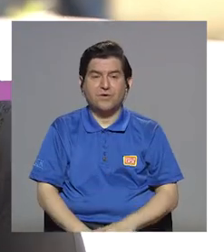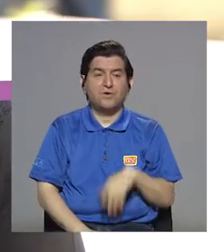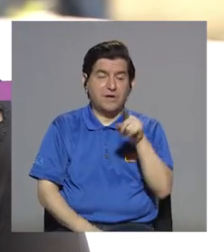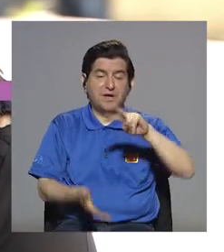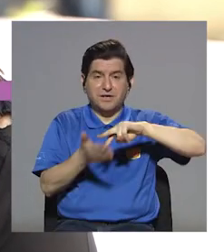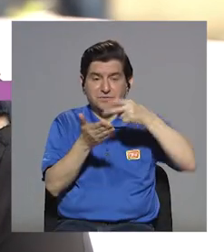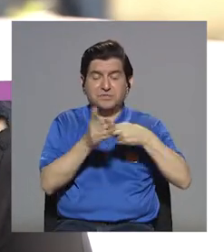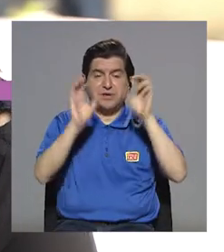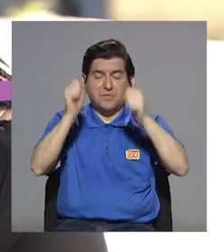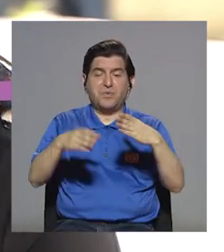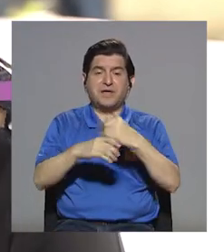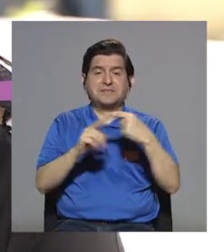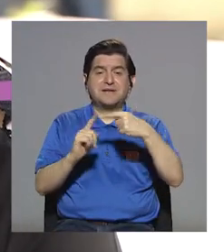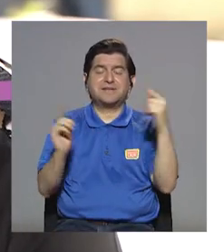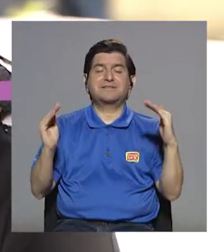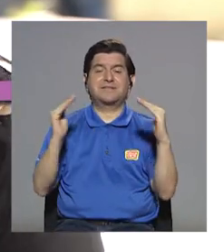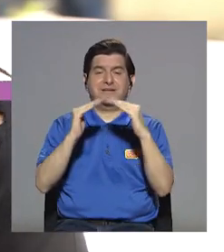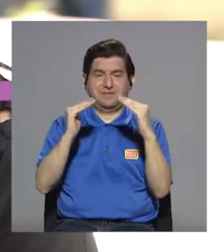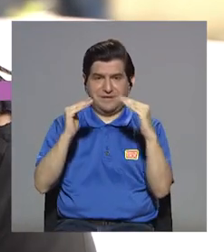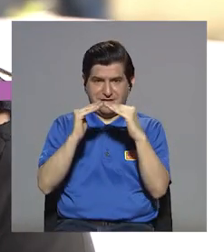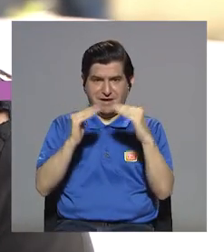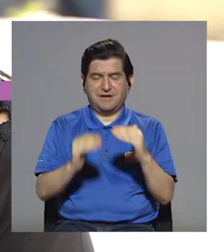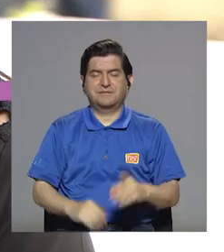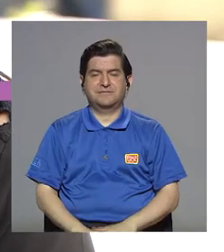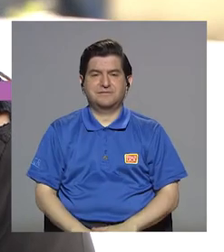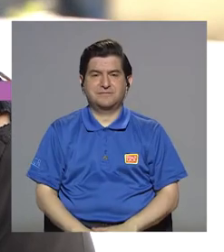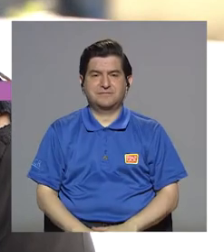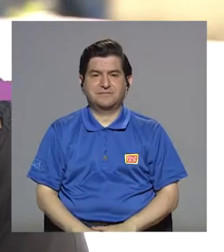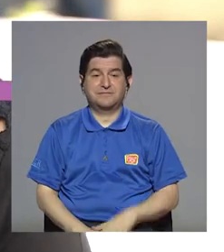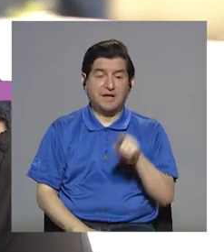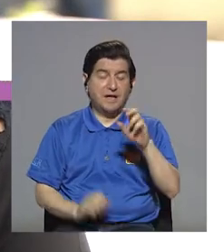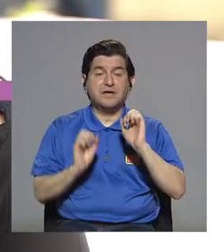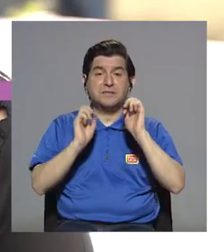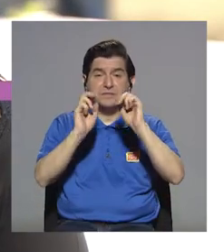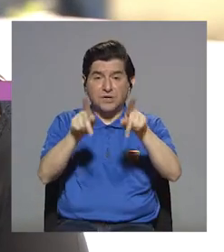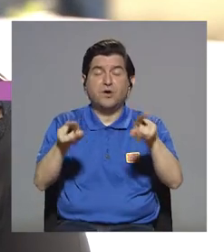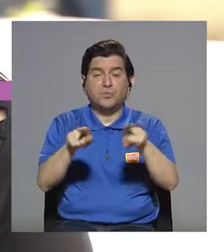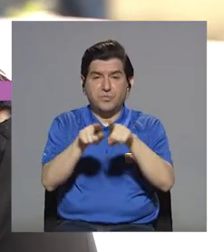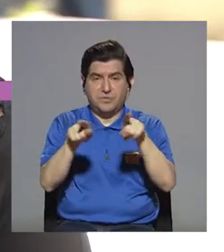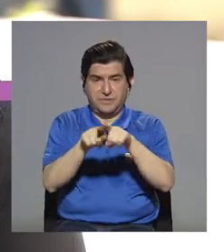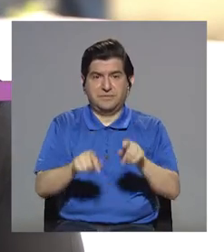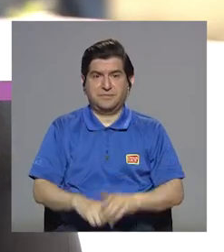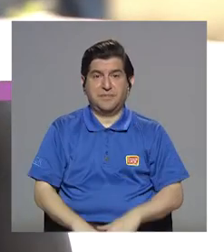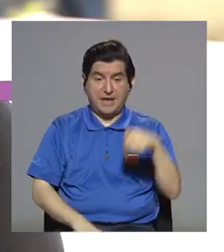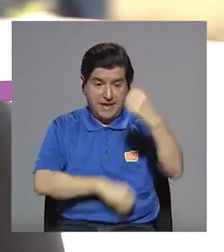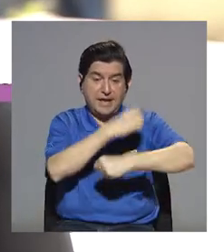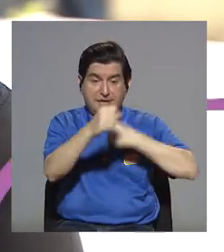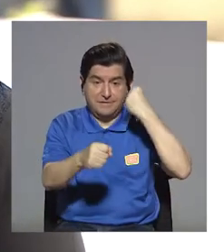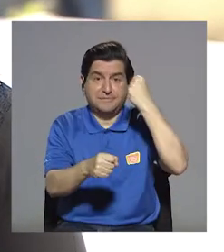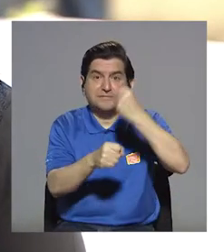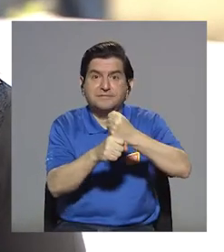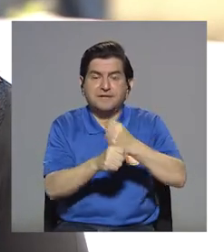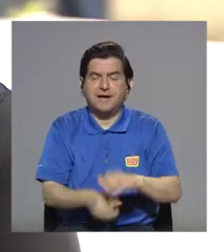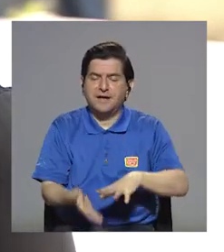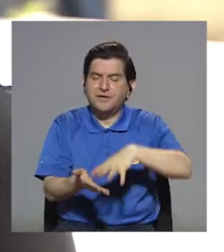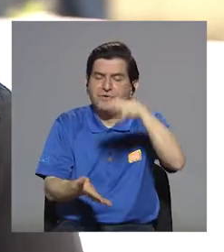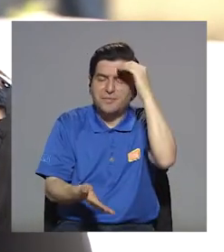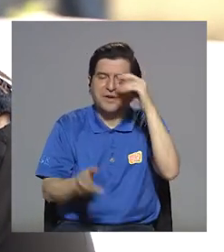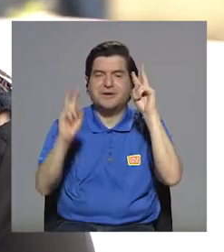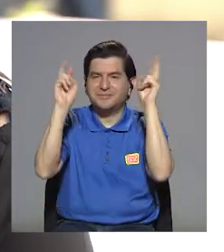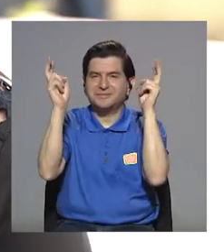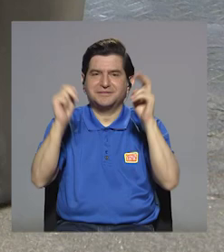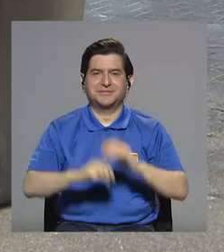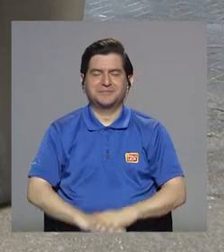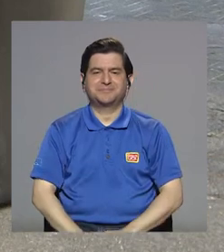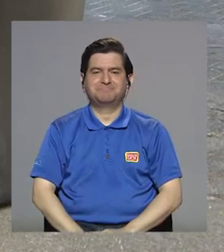e-learning, quiere decir que usted lo puede hacer desde la casa, entonces, esa es una oportunidad, digo, en este año, ¿verdad?, para poder aprender